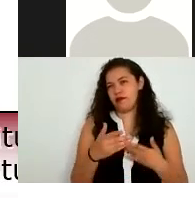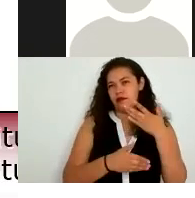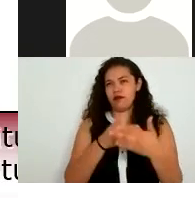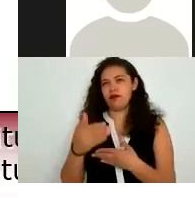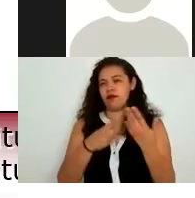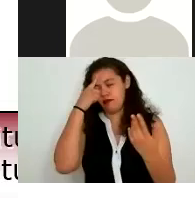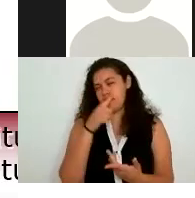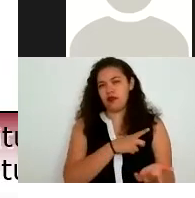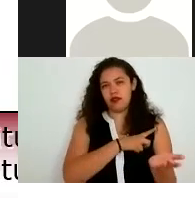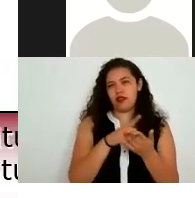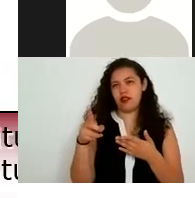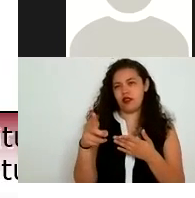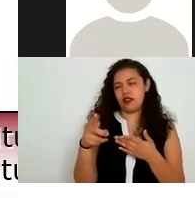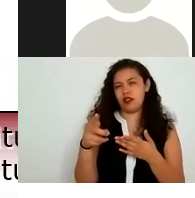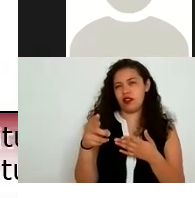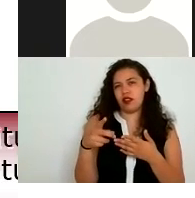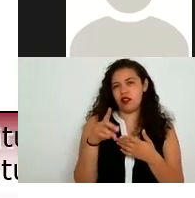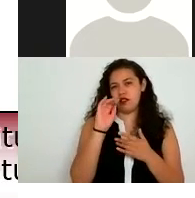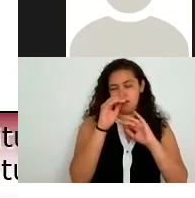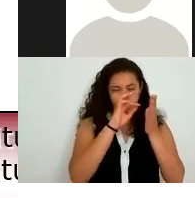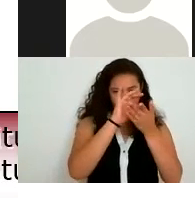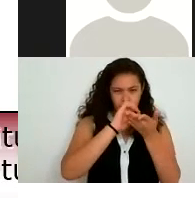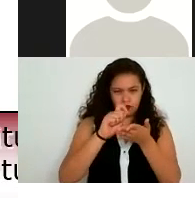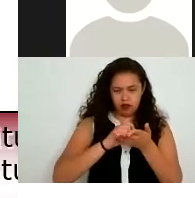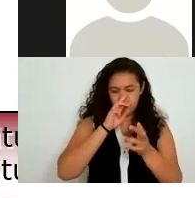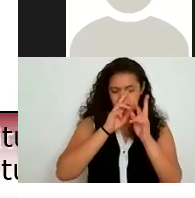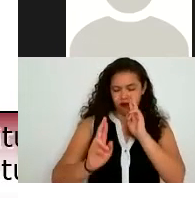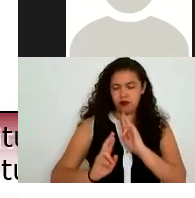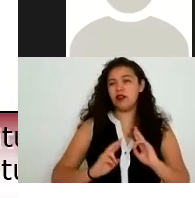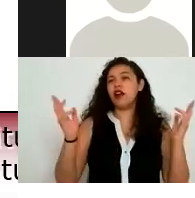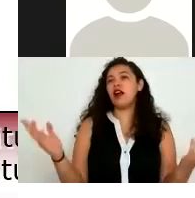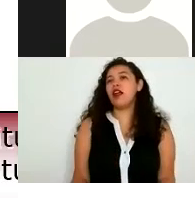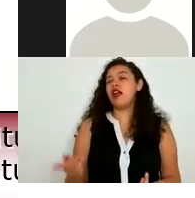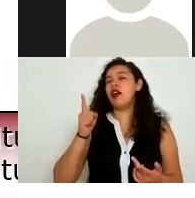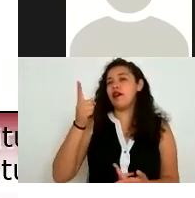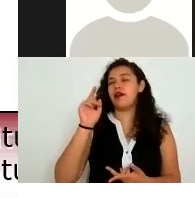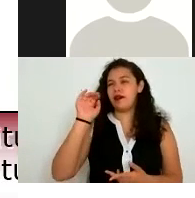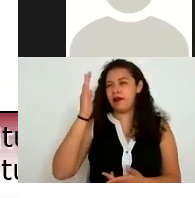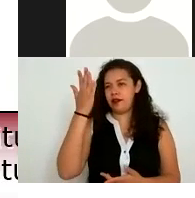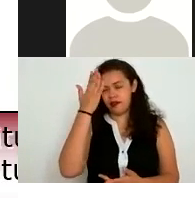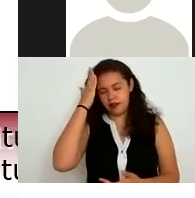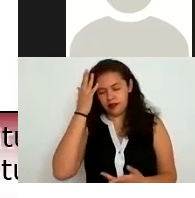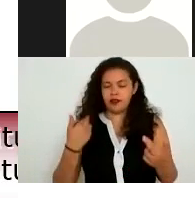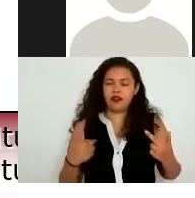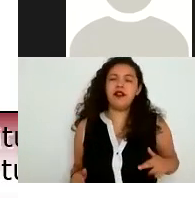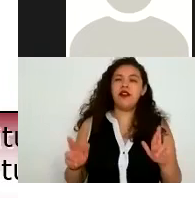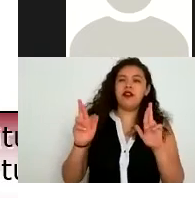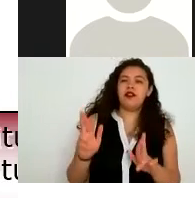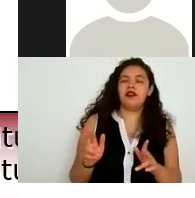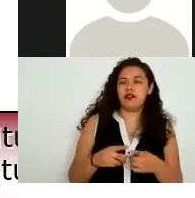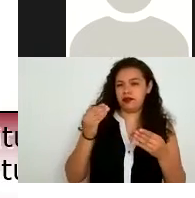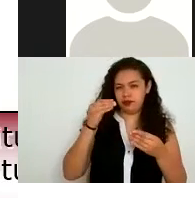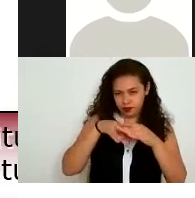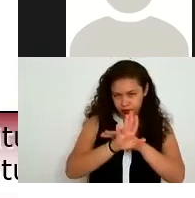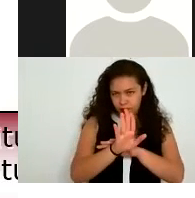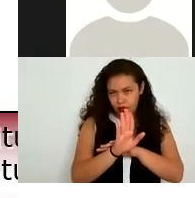de estas solicitudes entonces ingresan a solicitud por parte de un titular o un representante y ustedes cuando